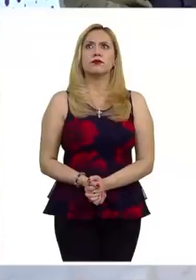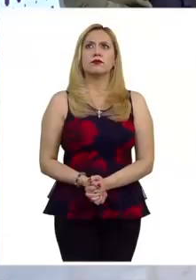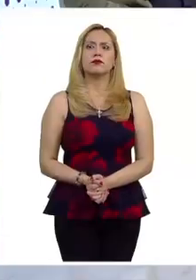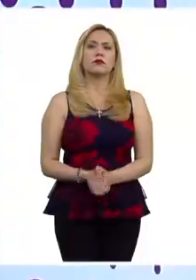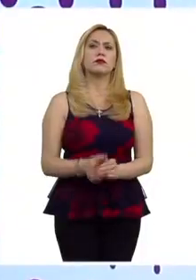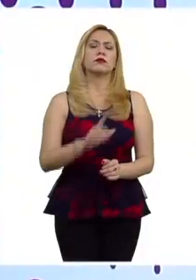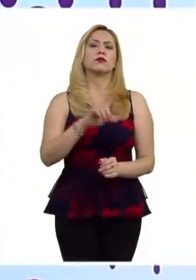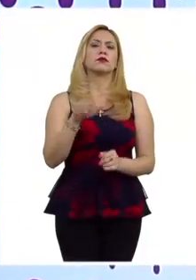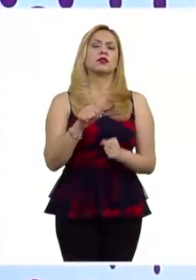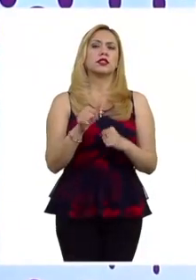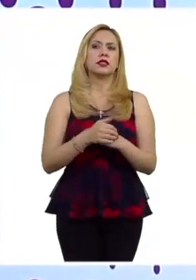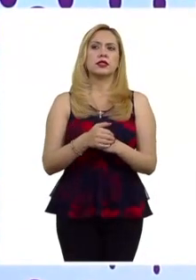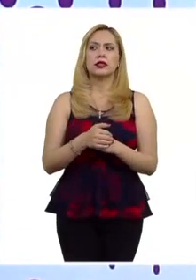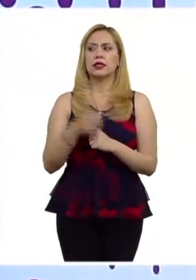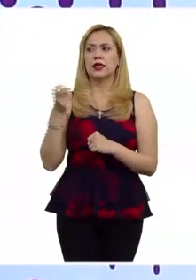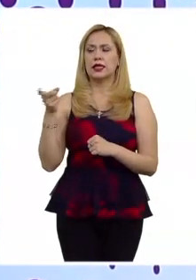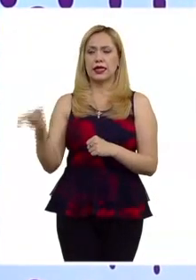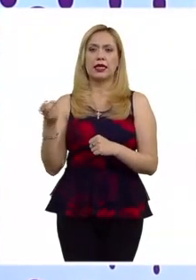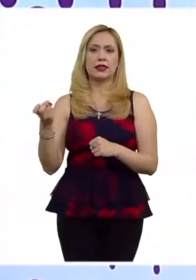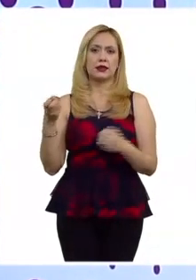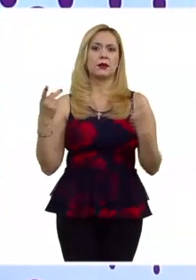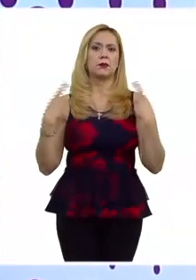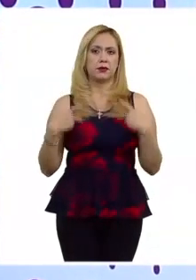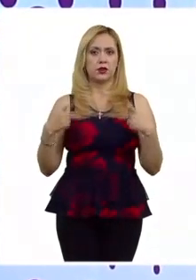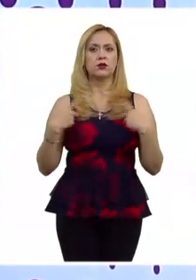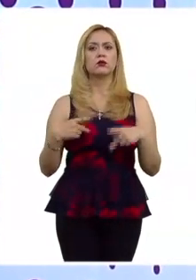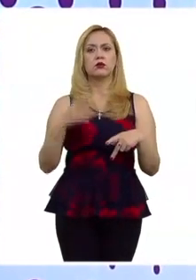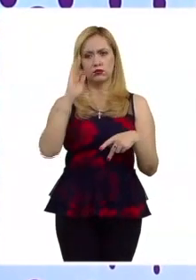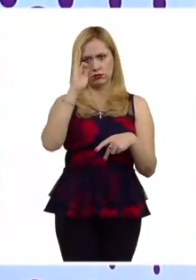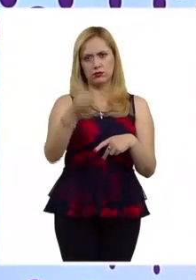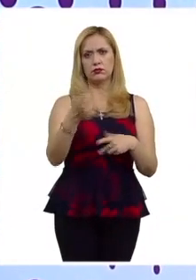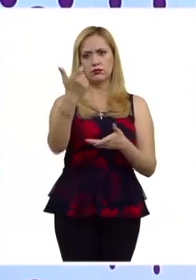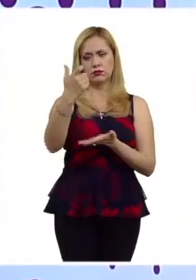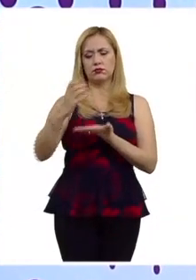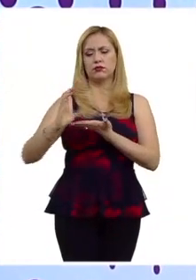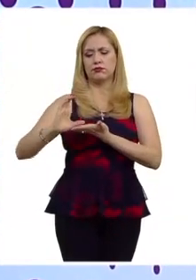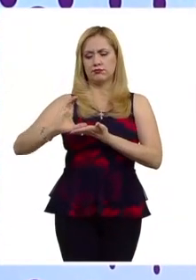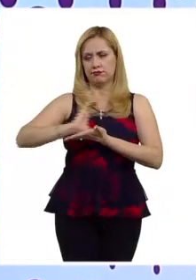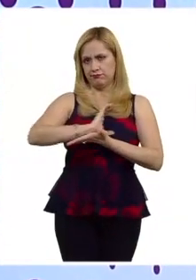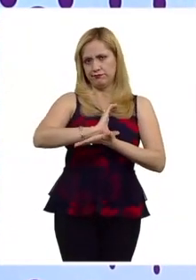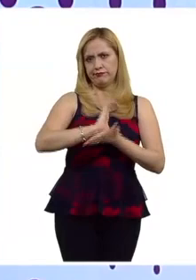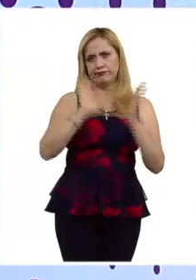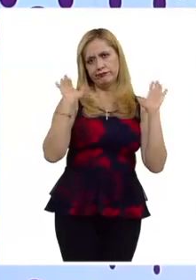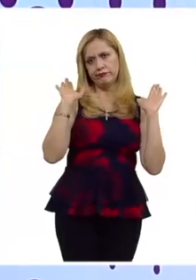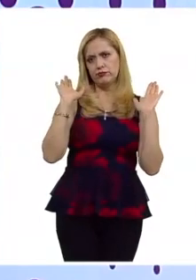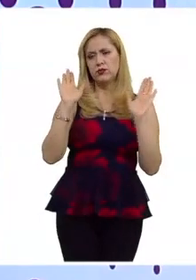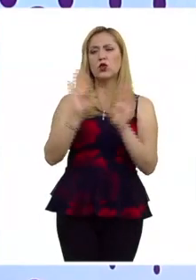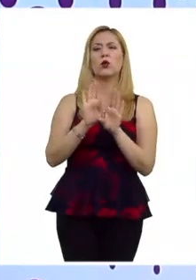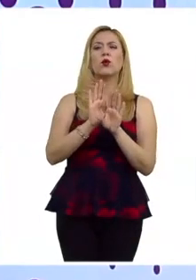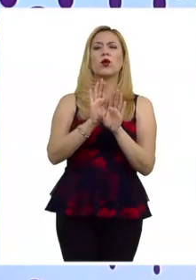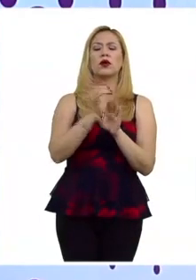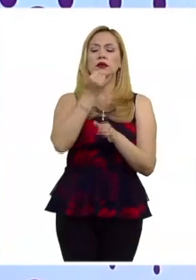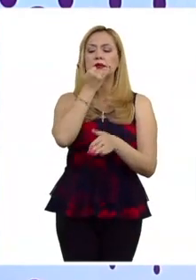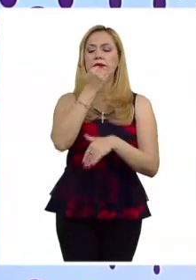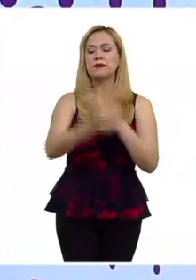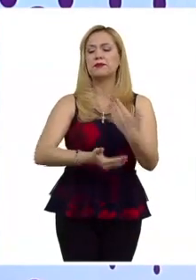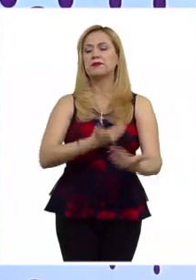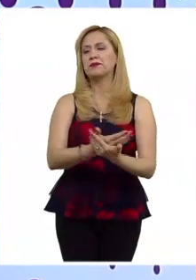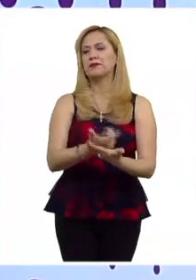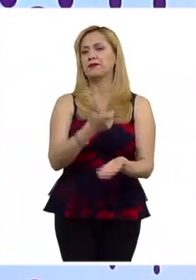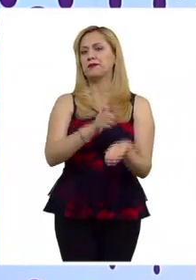finalmente esta persona acepta un finiquito o no termina siendo un problema laboral